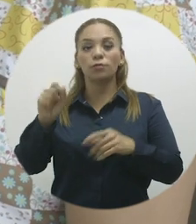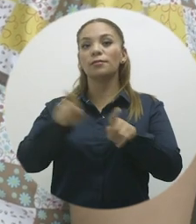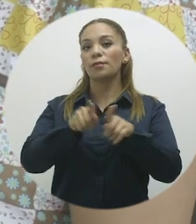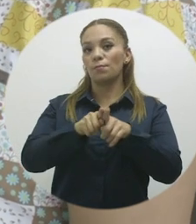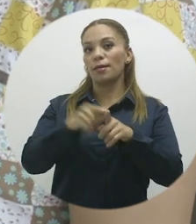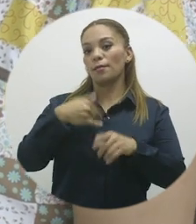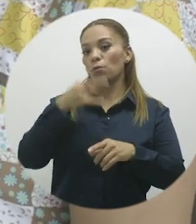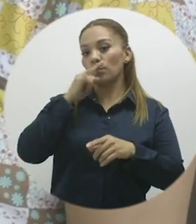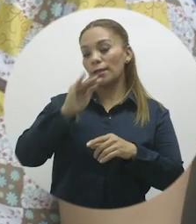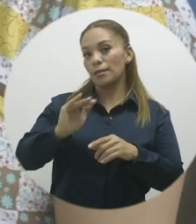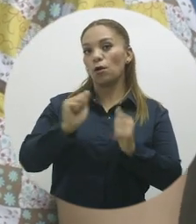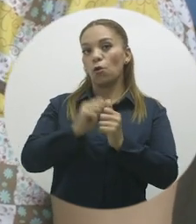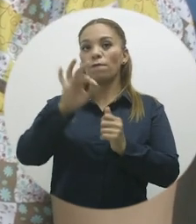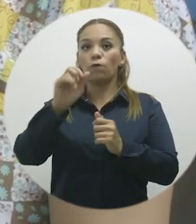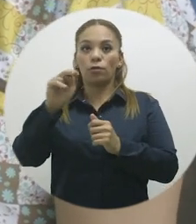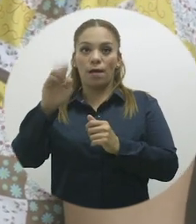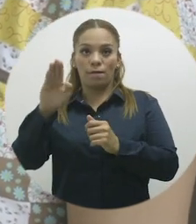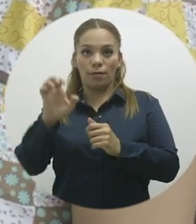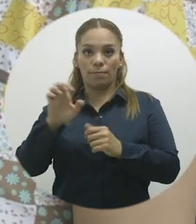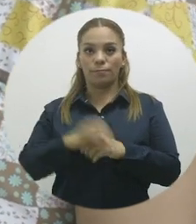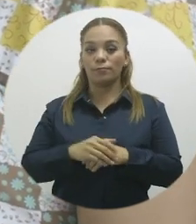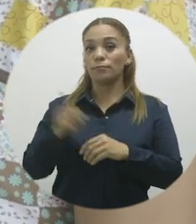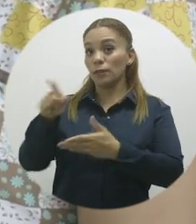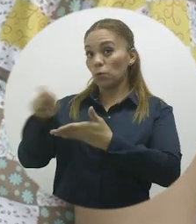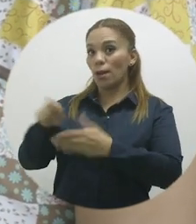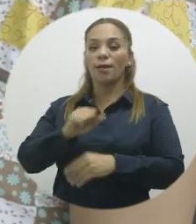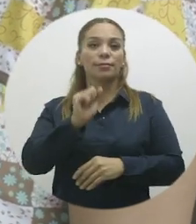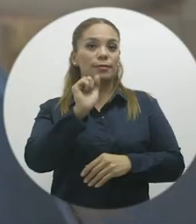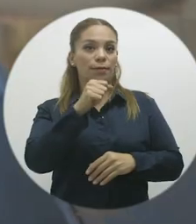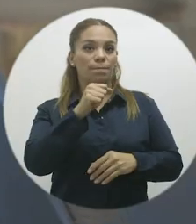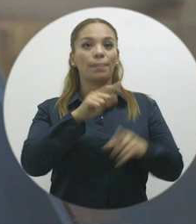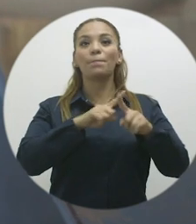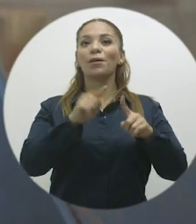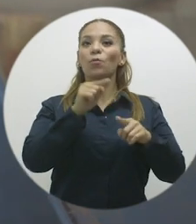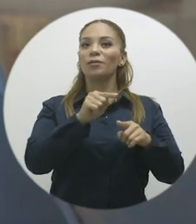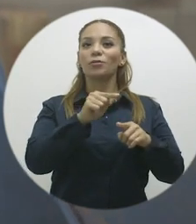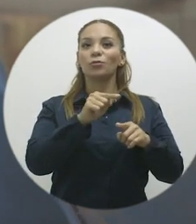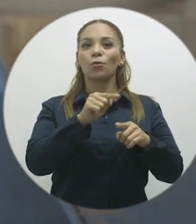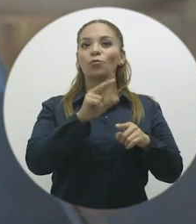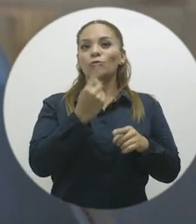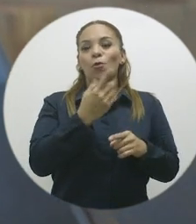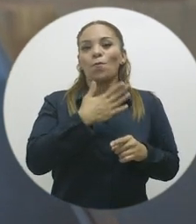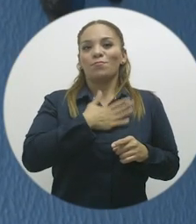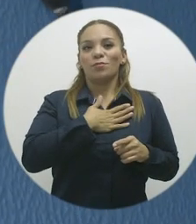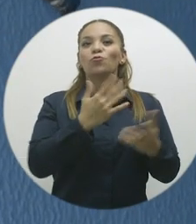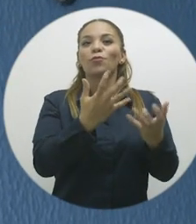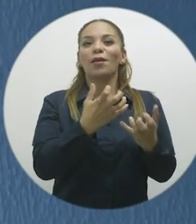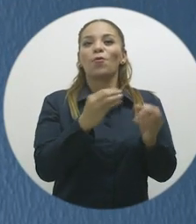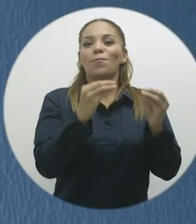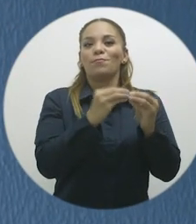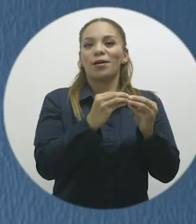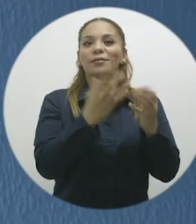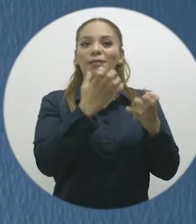una chiquita que esta con aves y escuela pero esto no es lo mío yo quiero más